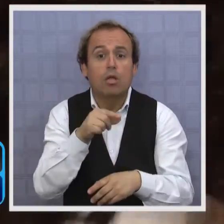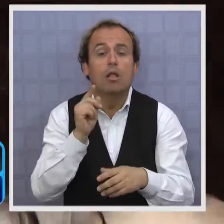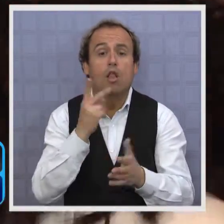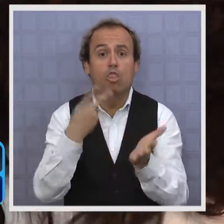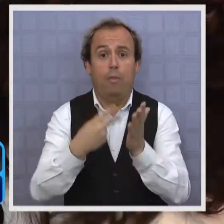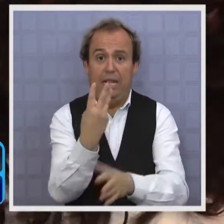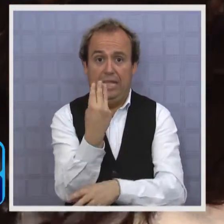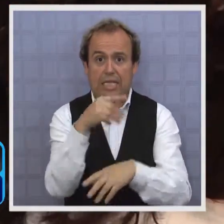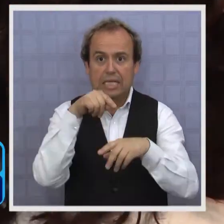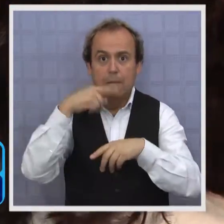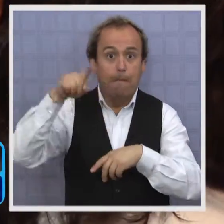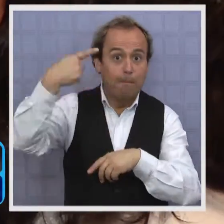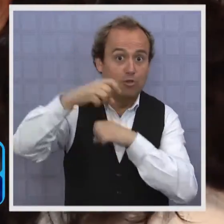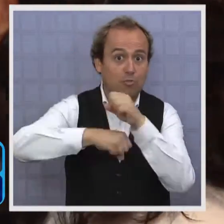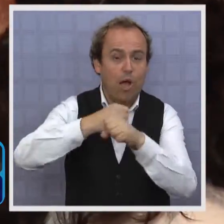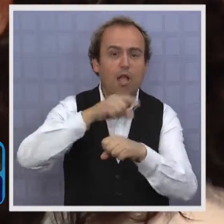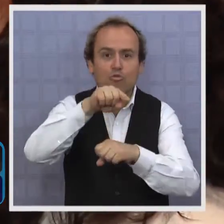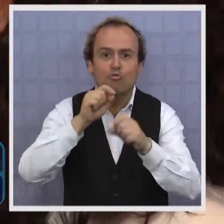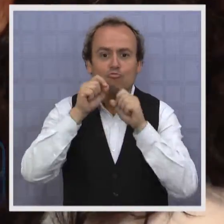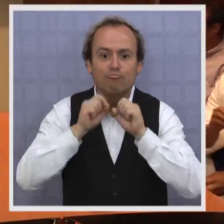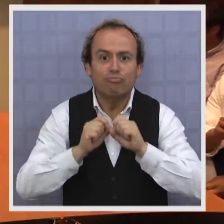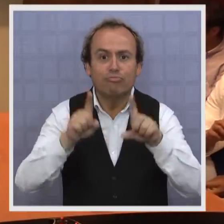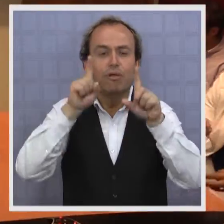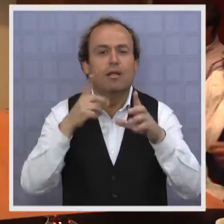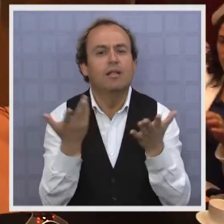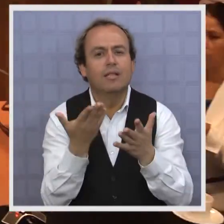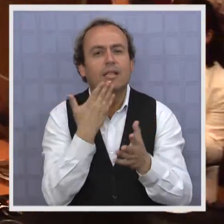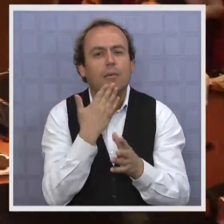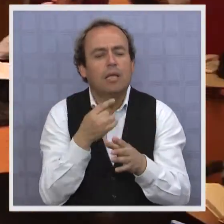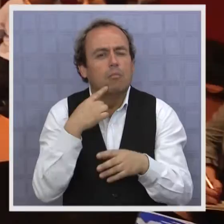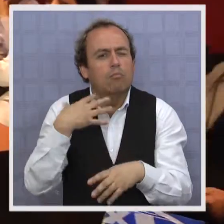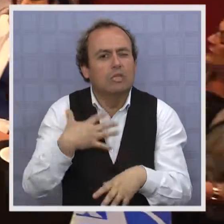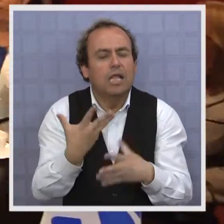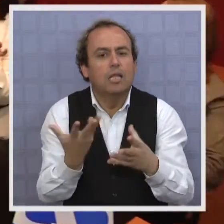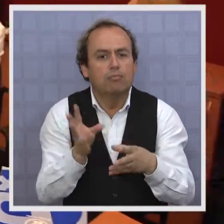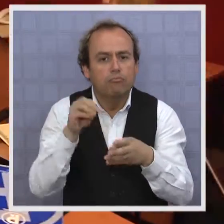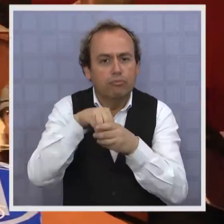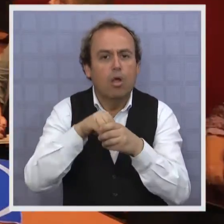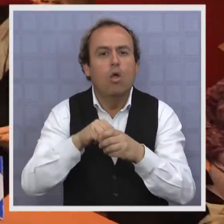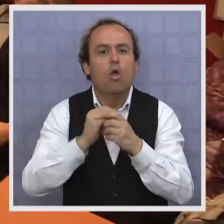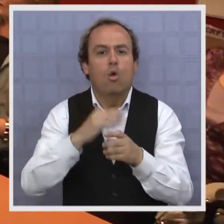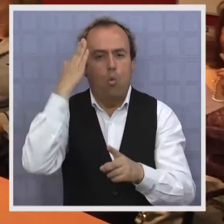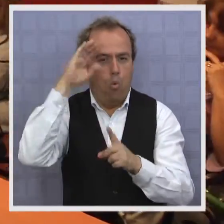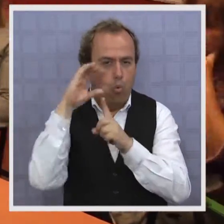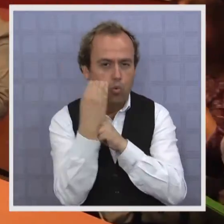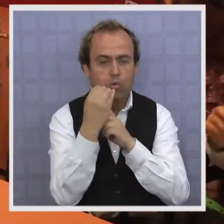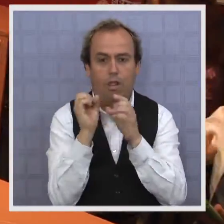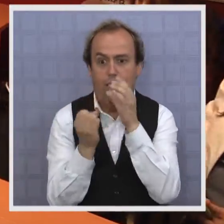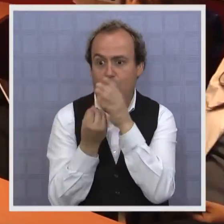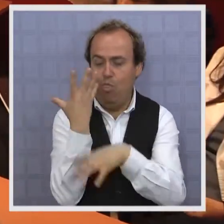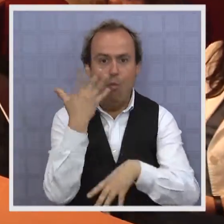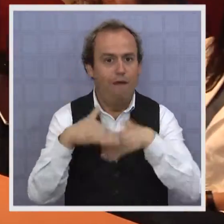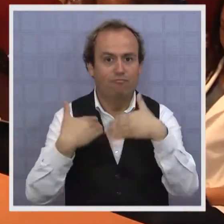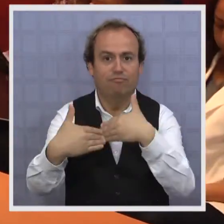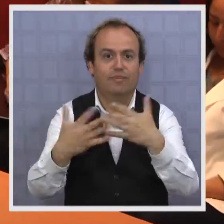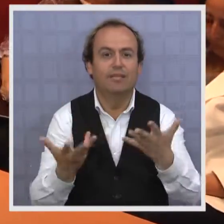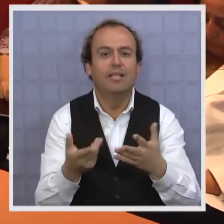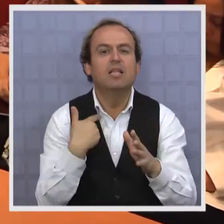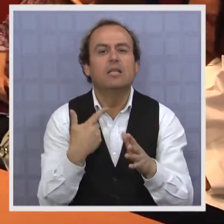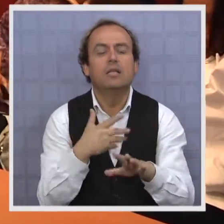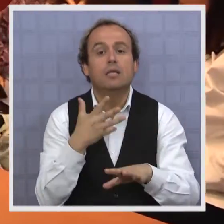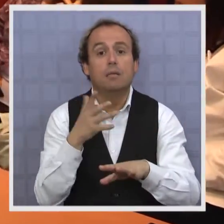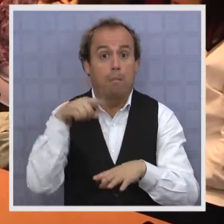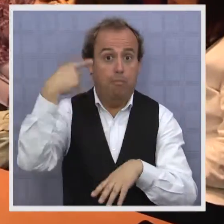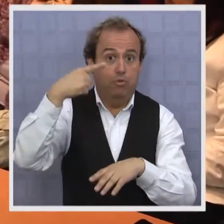y la idea es que el próximo año los emprendimientos incluyan en su esencia la promoción de una cultura innovadora. Y el poder contar con